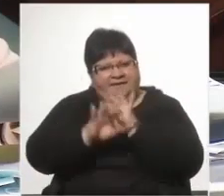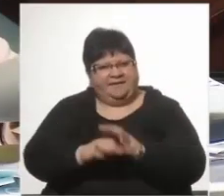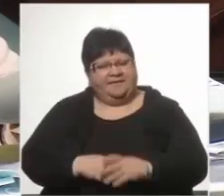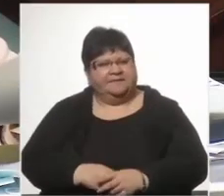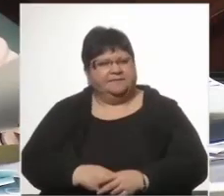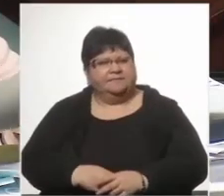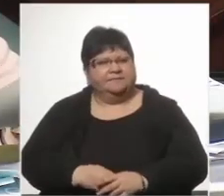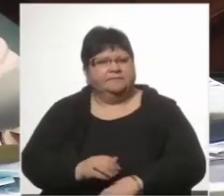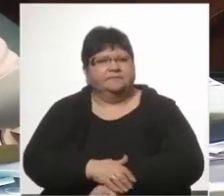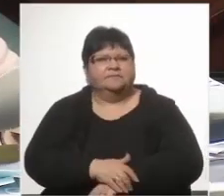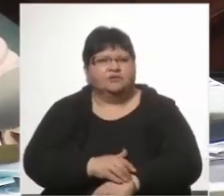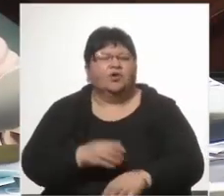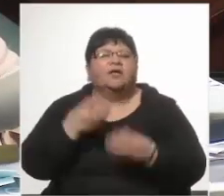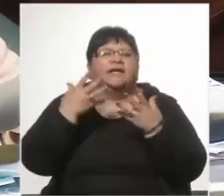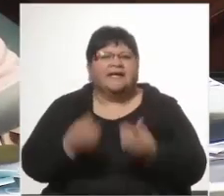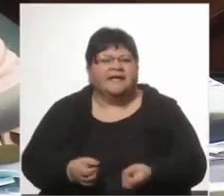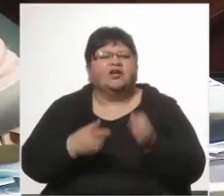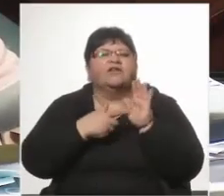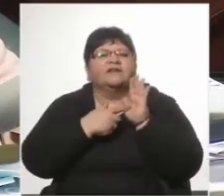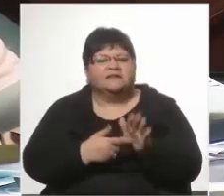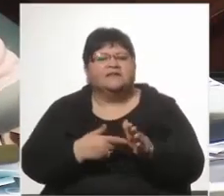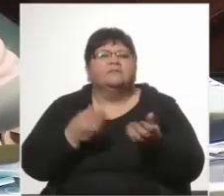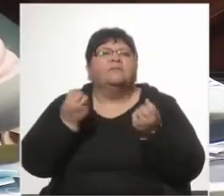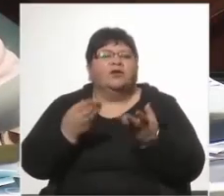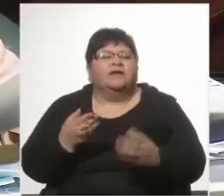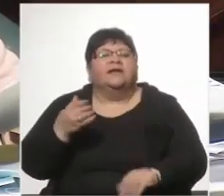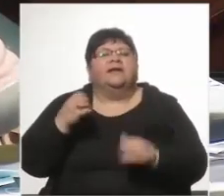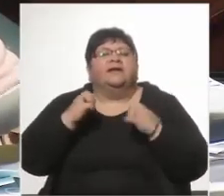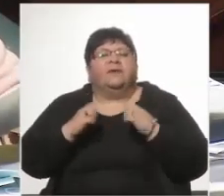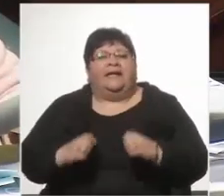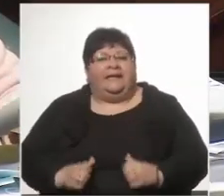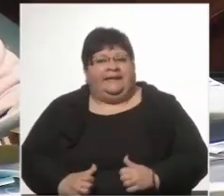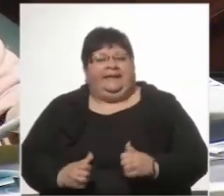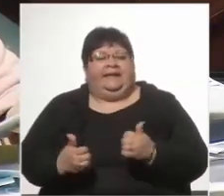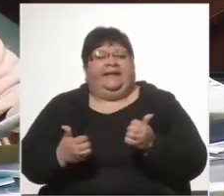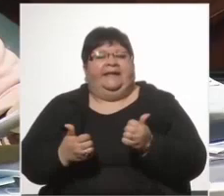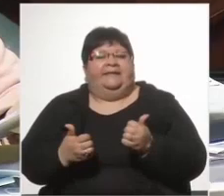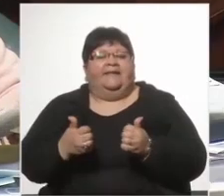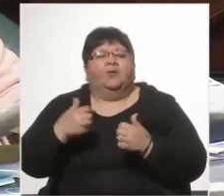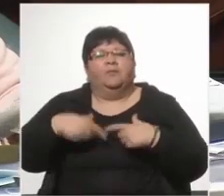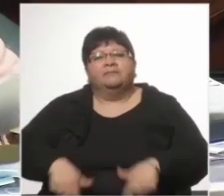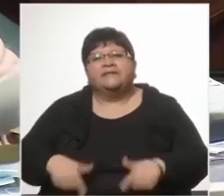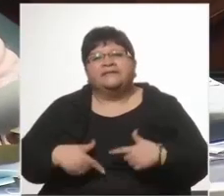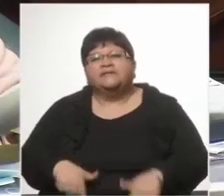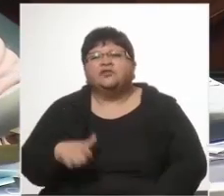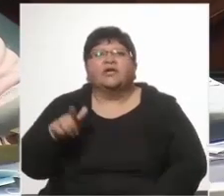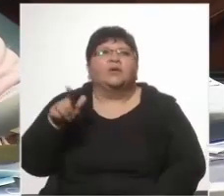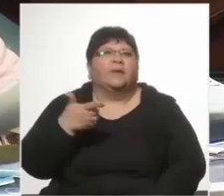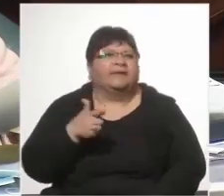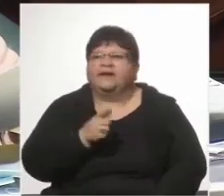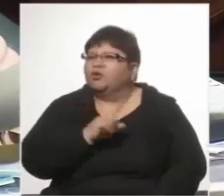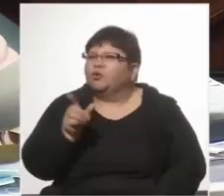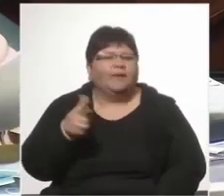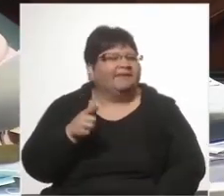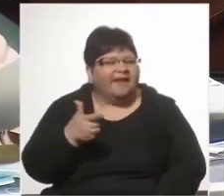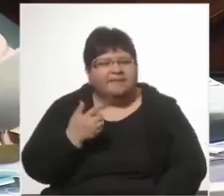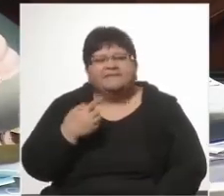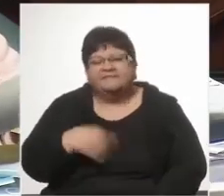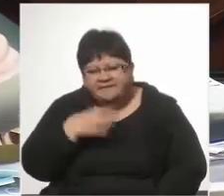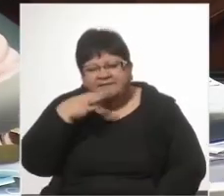dejar sentado porque como se habló de la ética de un ministro que no está, sino no está, pero mientras